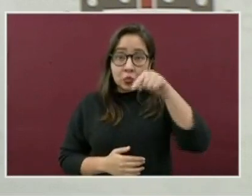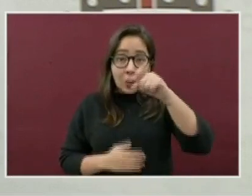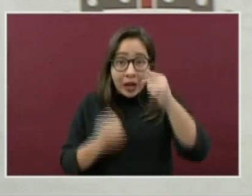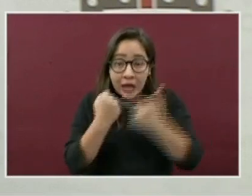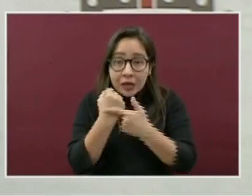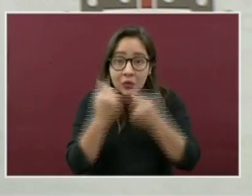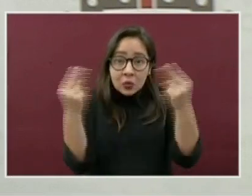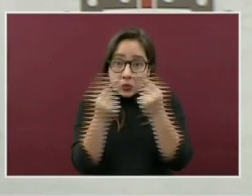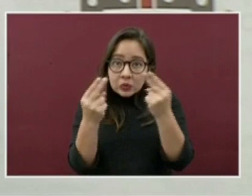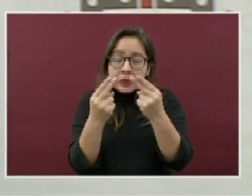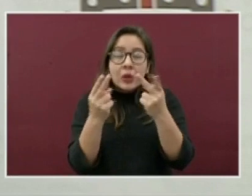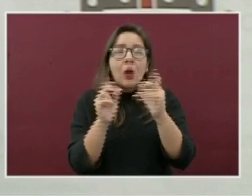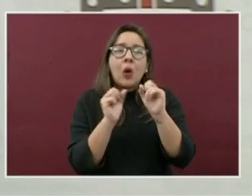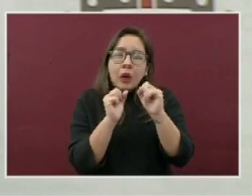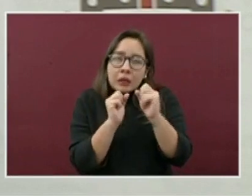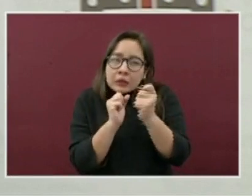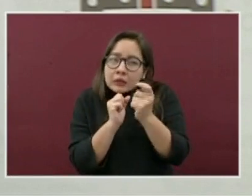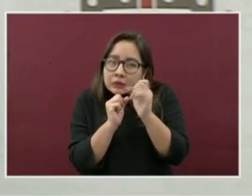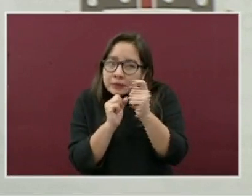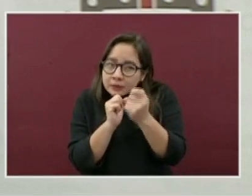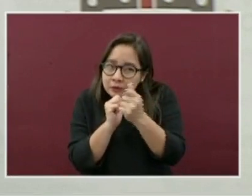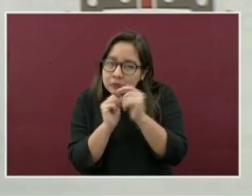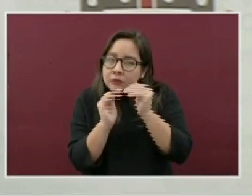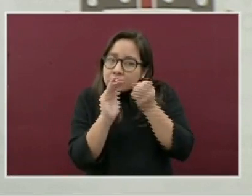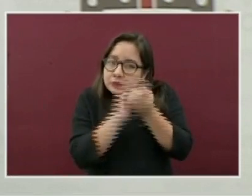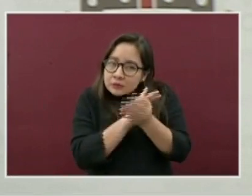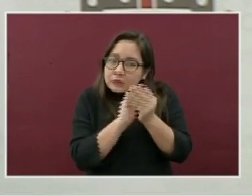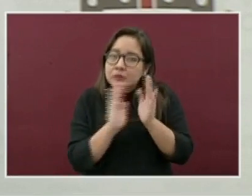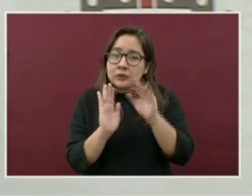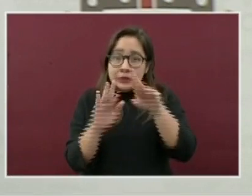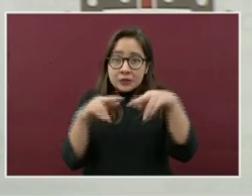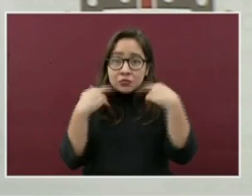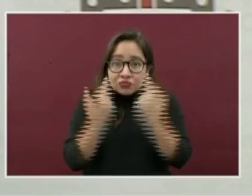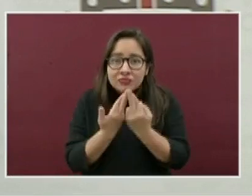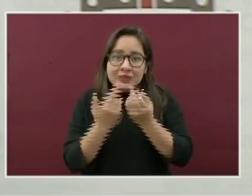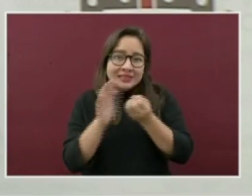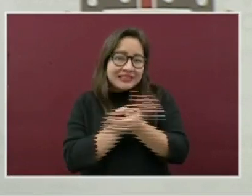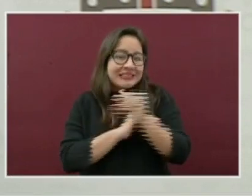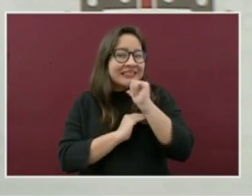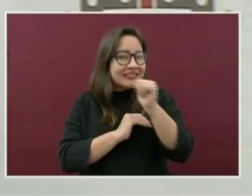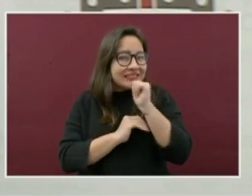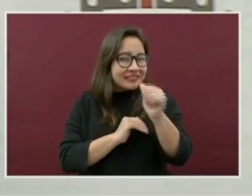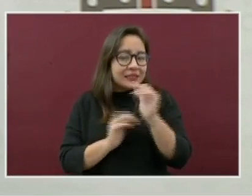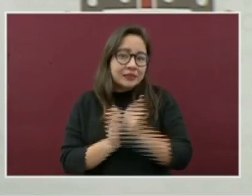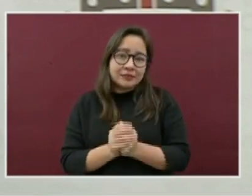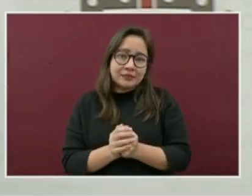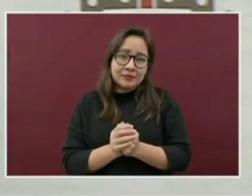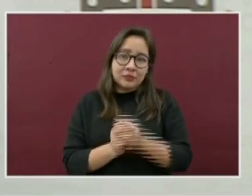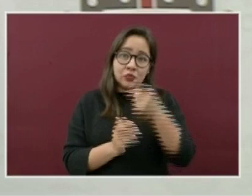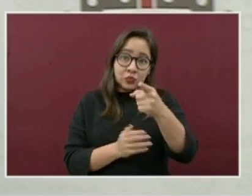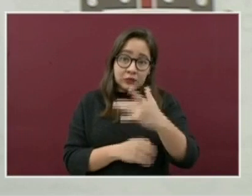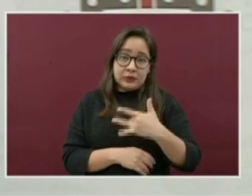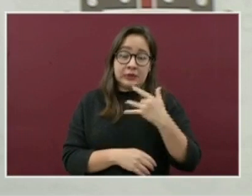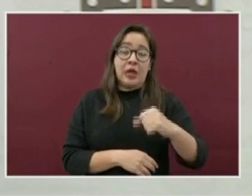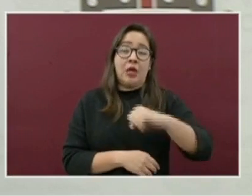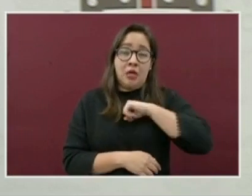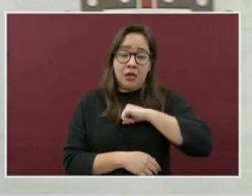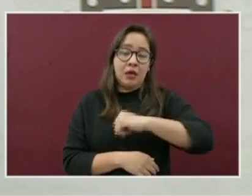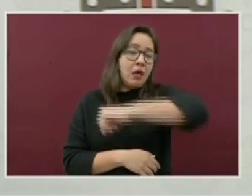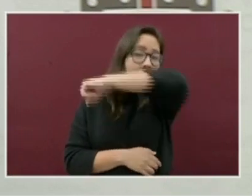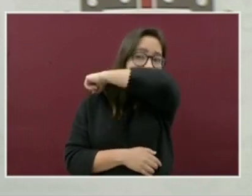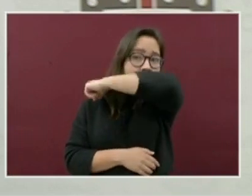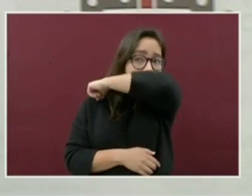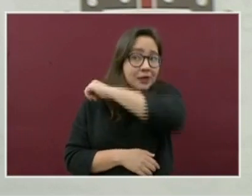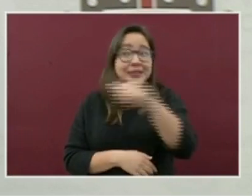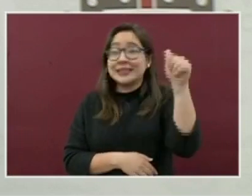estrictamente necesario. Evite salir y organizar reuniones. Tosa y estornude en el ángulo interior del